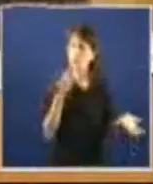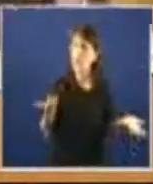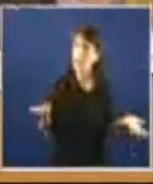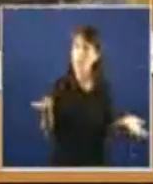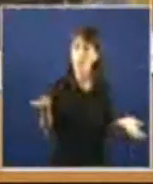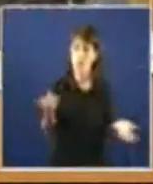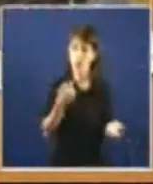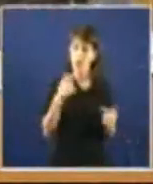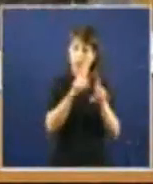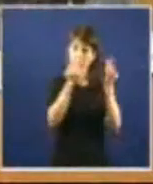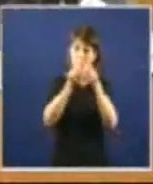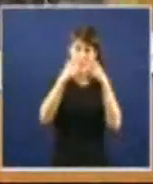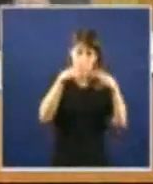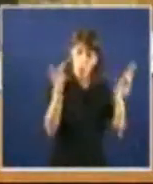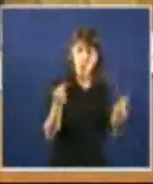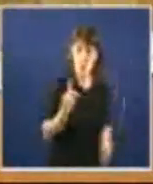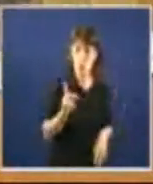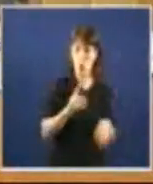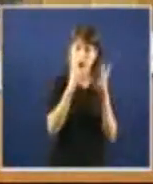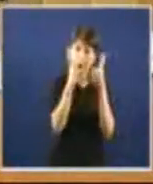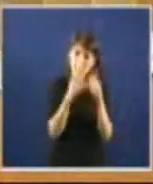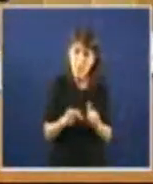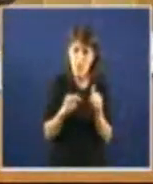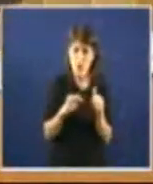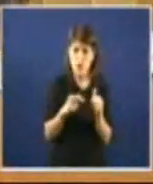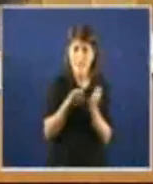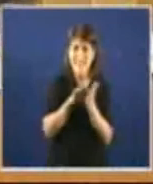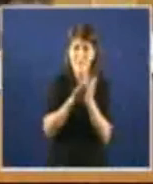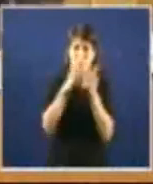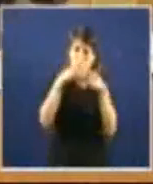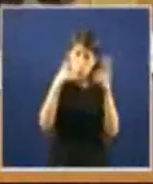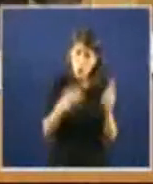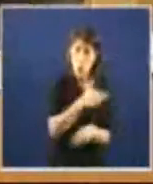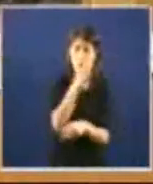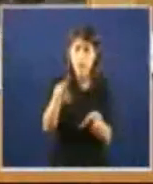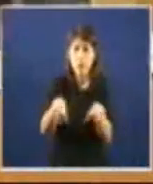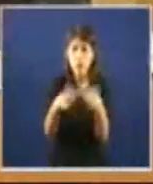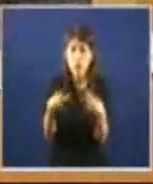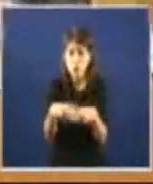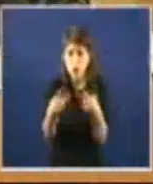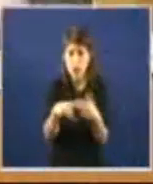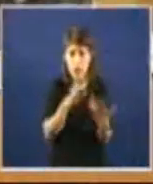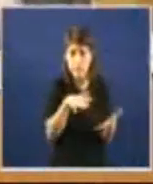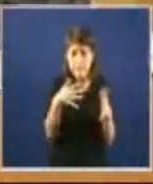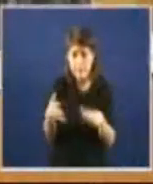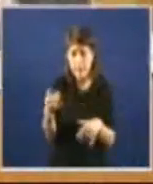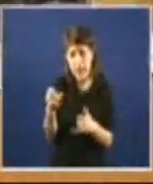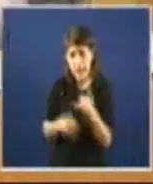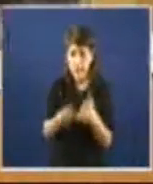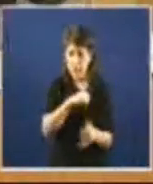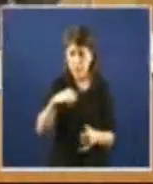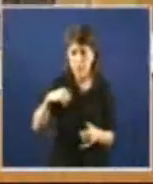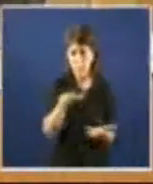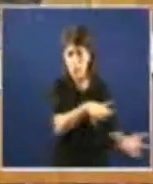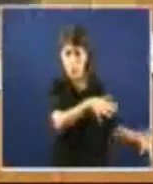virtualmente xa inexistentes sino a administración dos servicios públicos e sociais sometidos a un criminal proceso de privatización